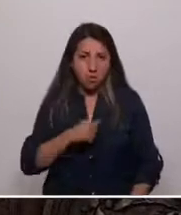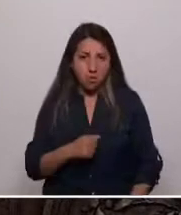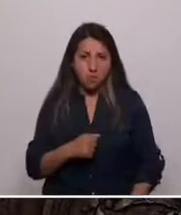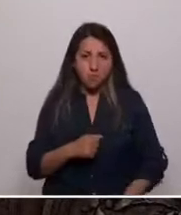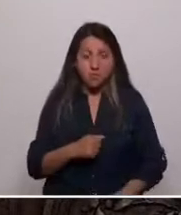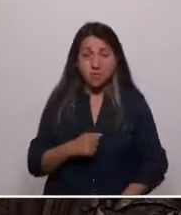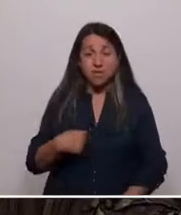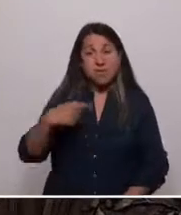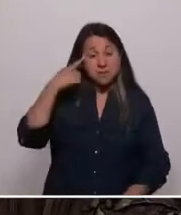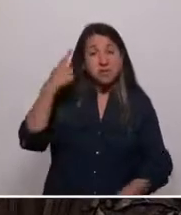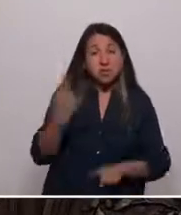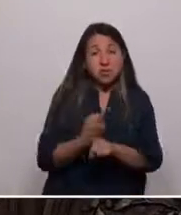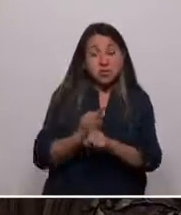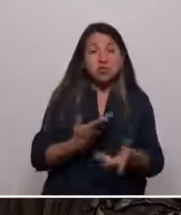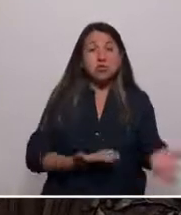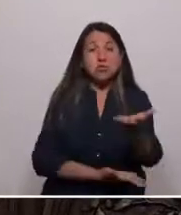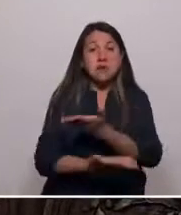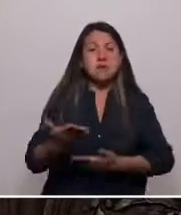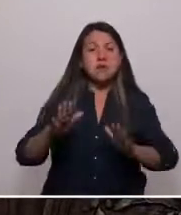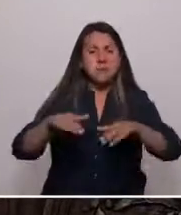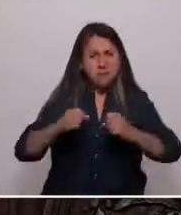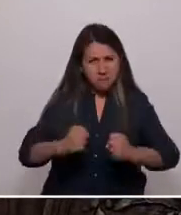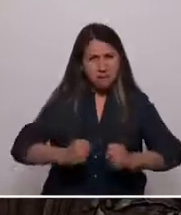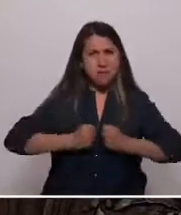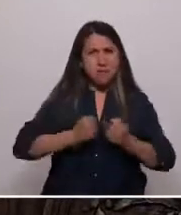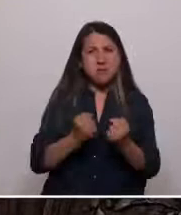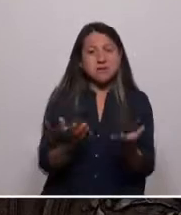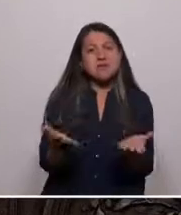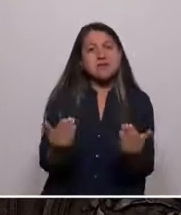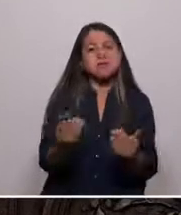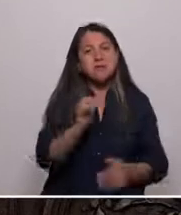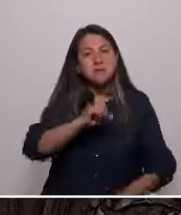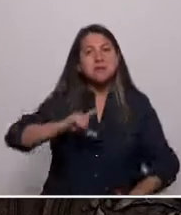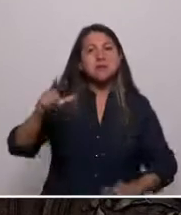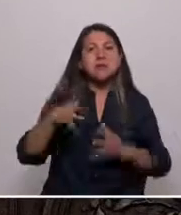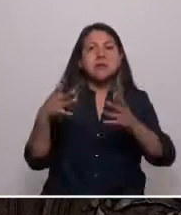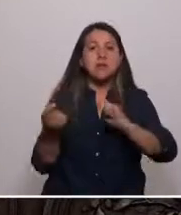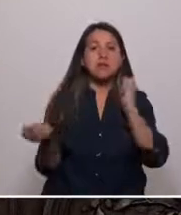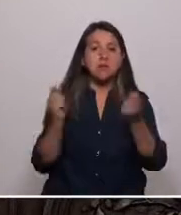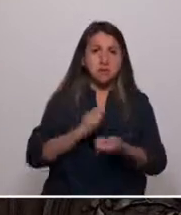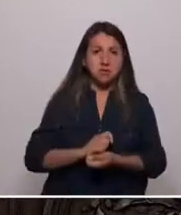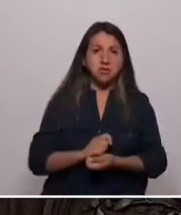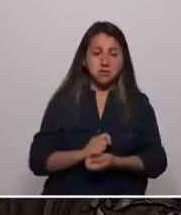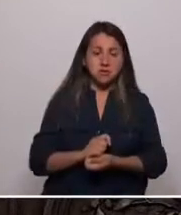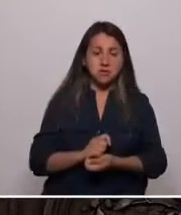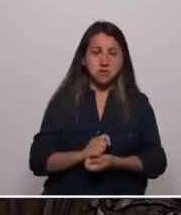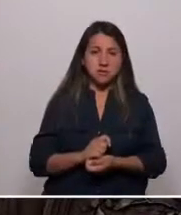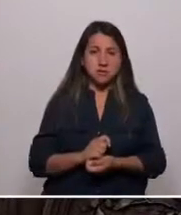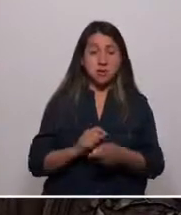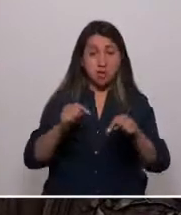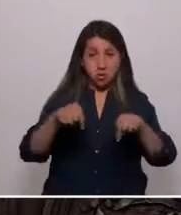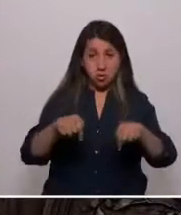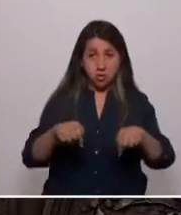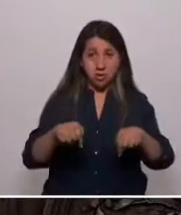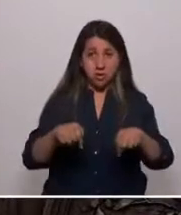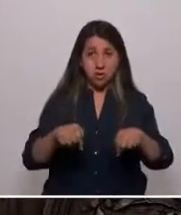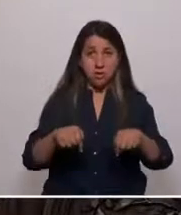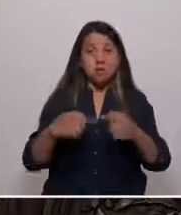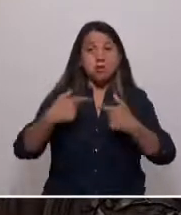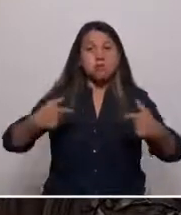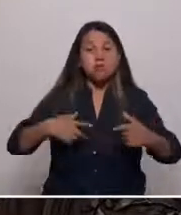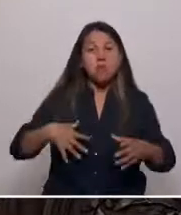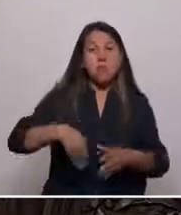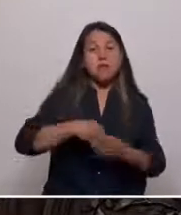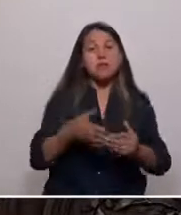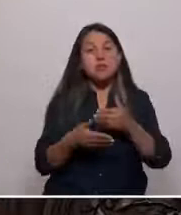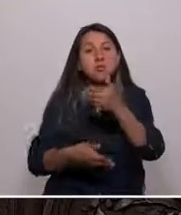Creo en el diálogo con la misma fuerza que creo en la necesidad de impulsar grandes transformaciones. Hoy, somos parte de un